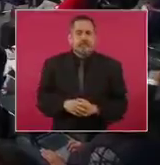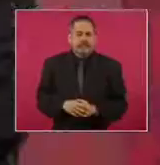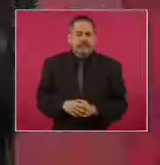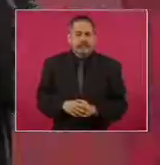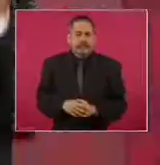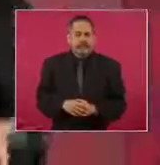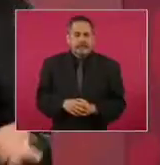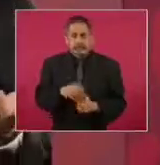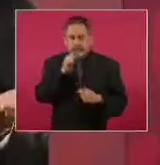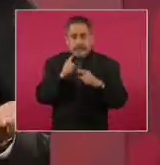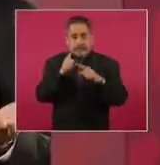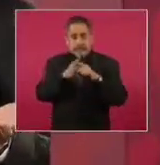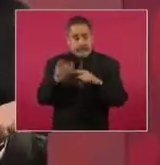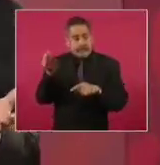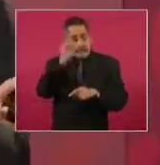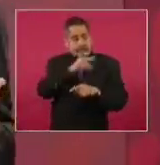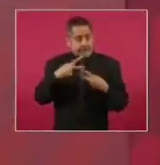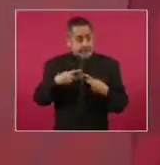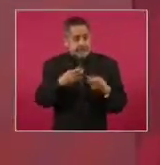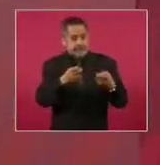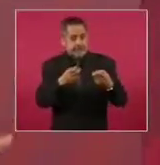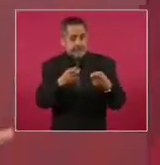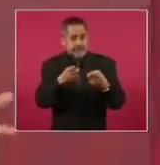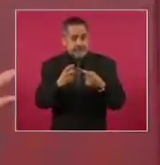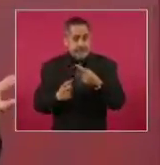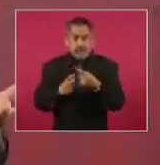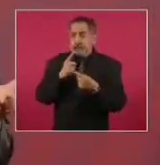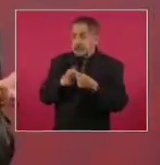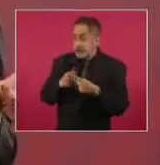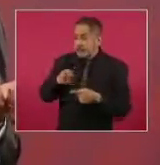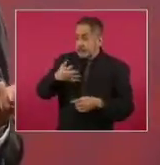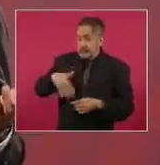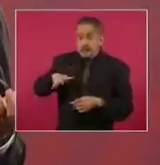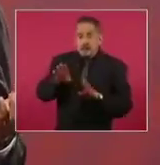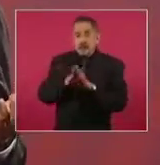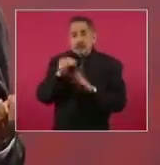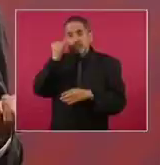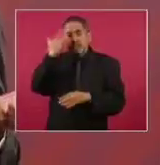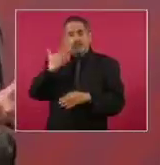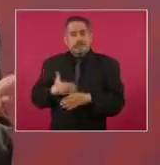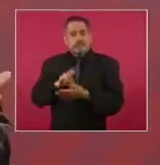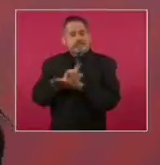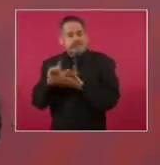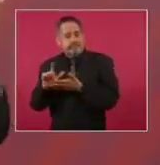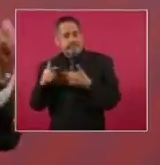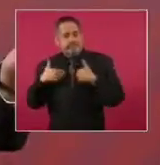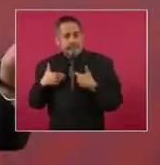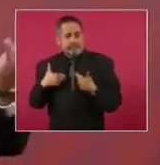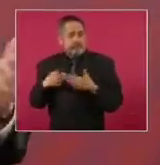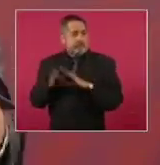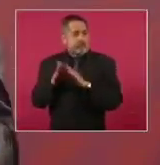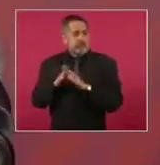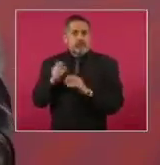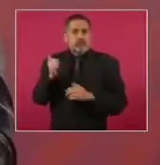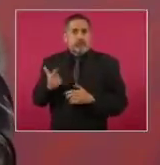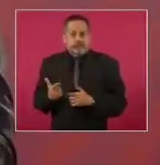Además del fraude, tú ya tienes que buscar la salida.